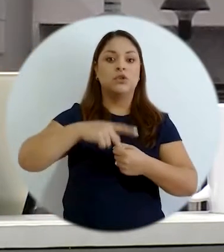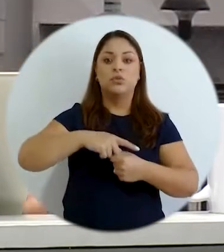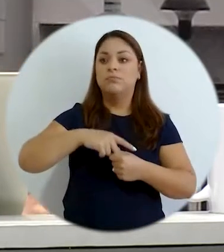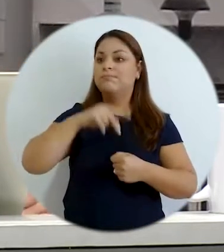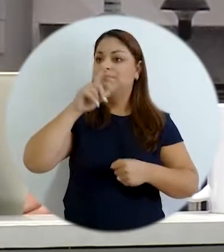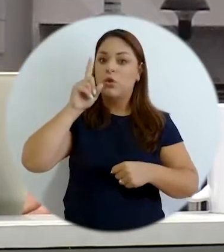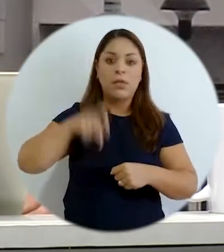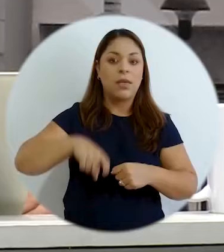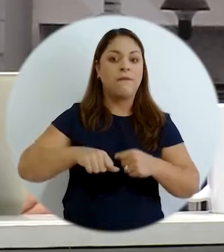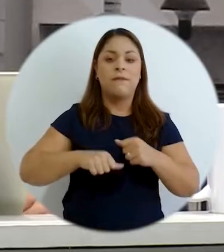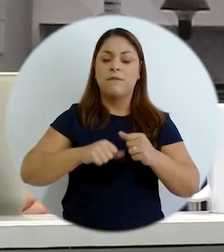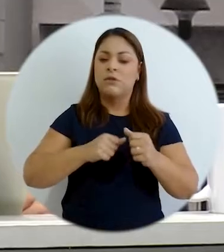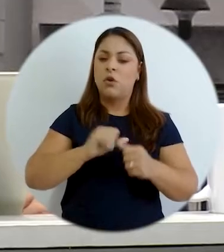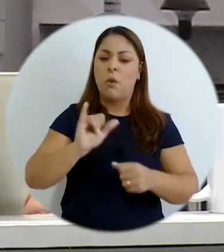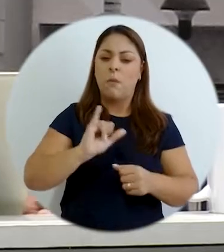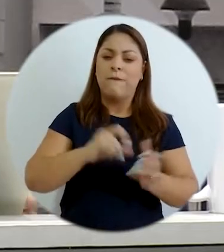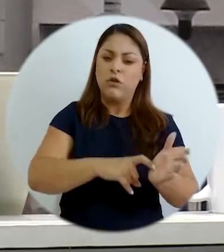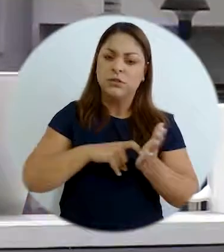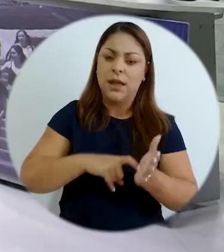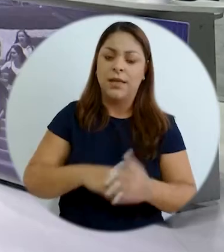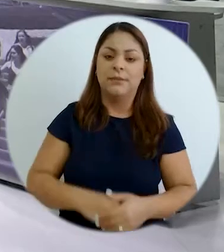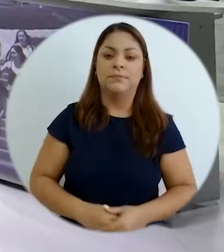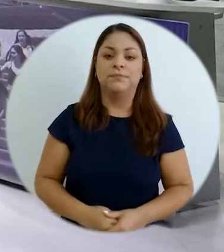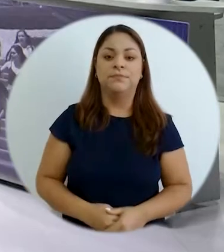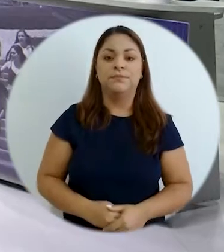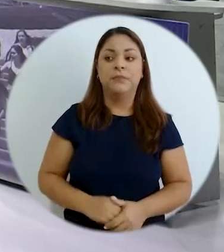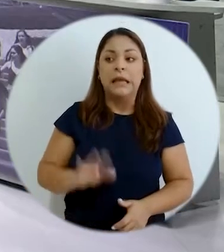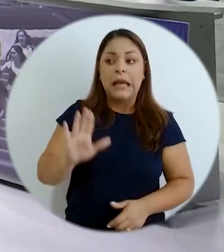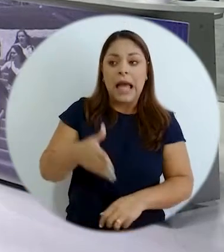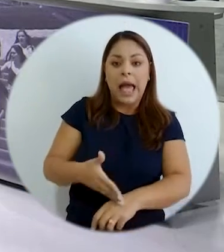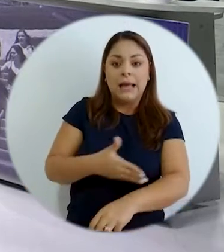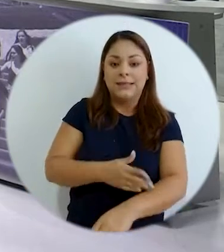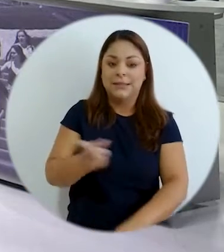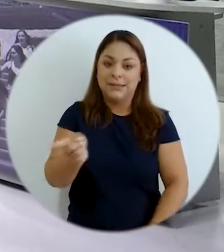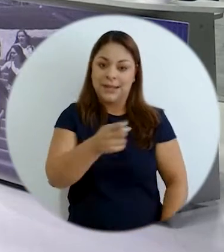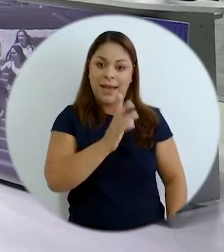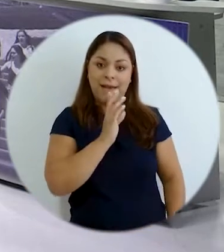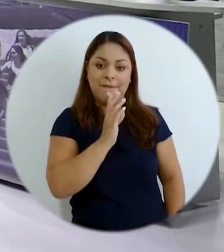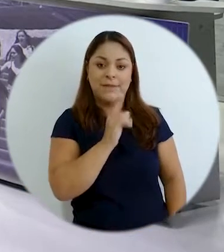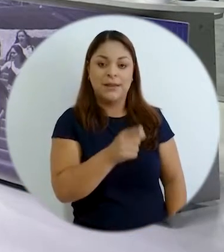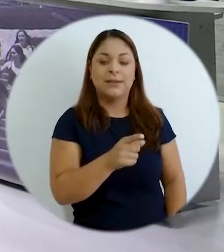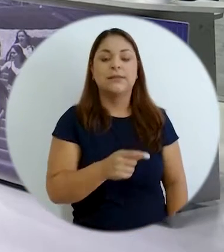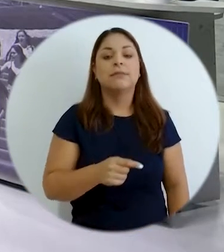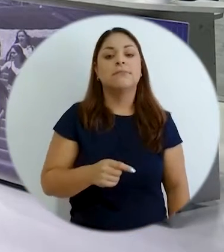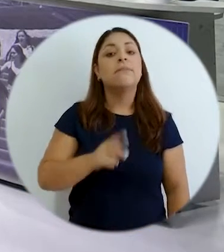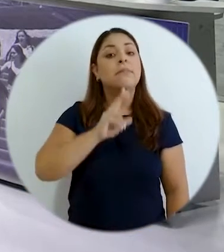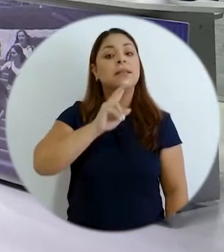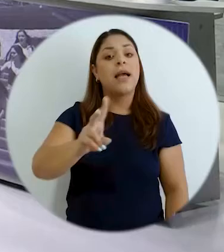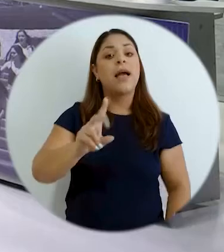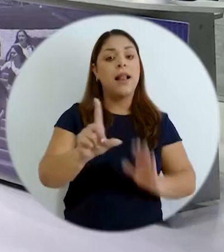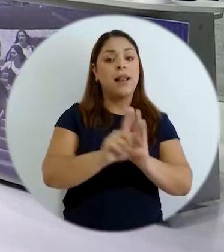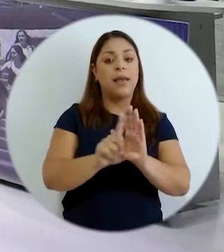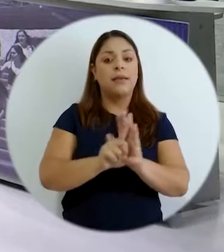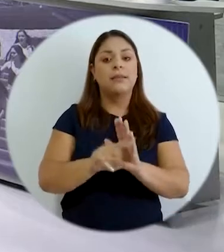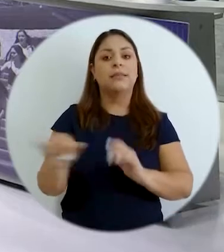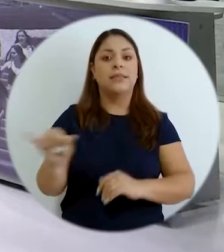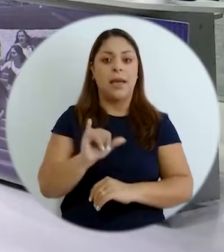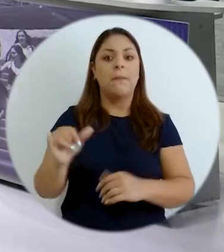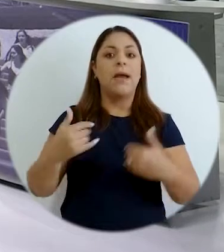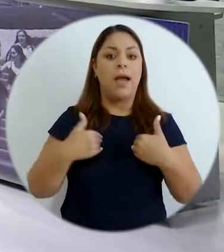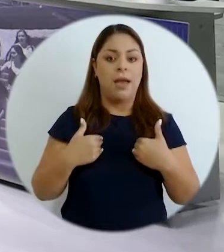participación no es forzada sino necesaria antes de darle pase a Martín inclusive en la misma ley